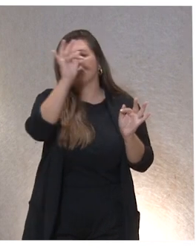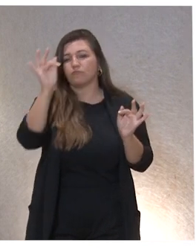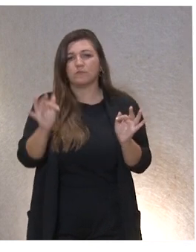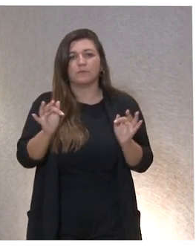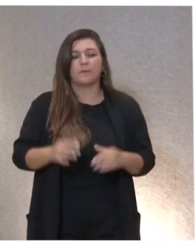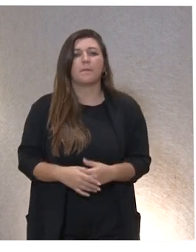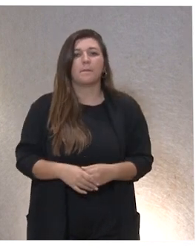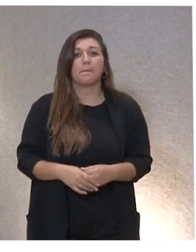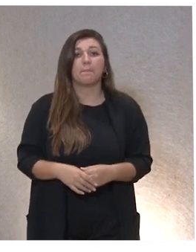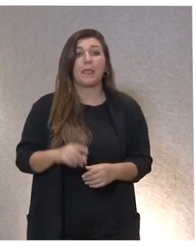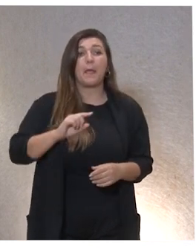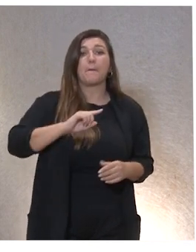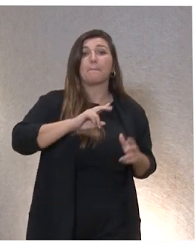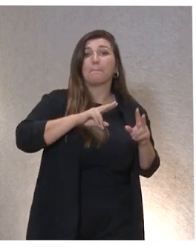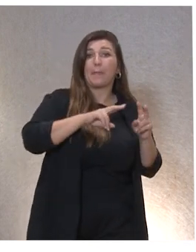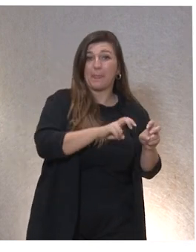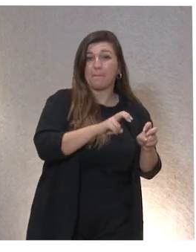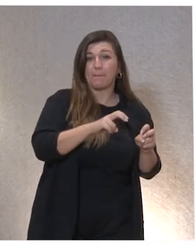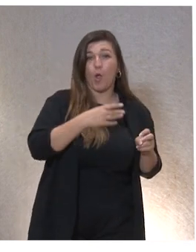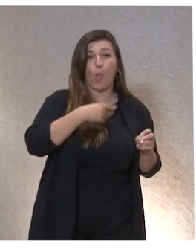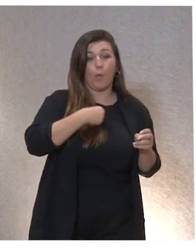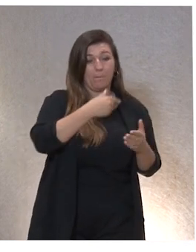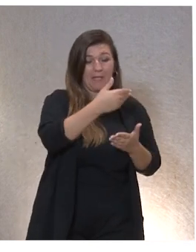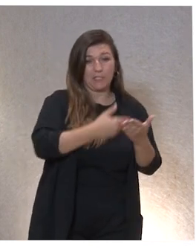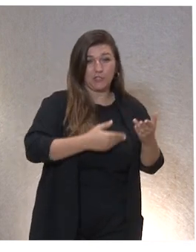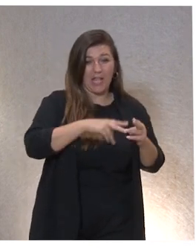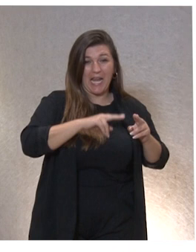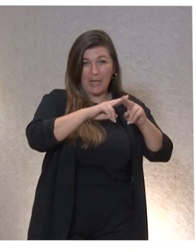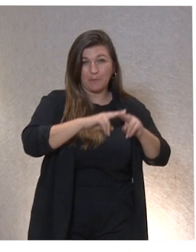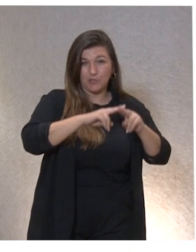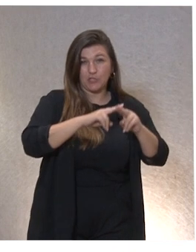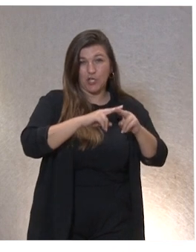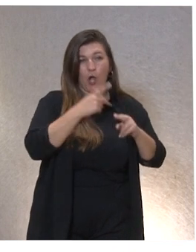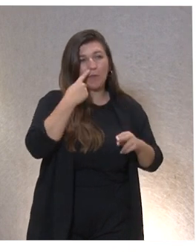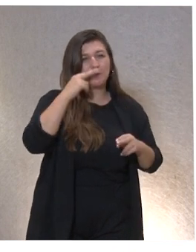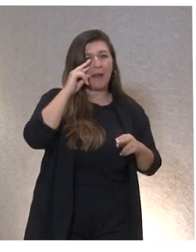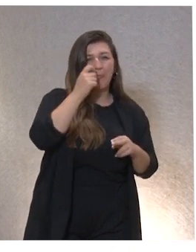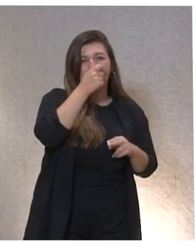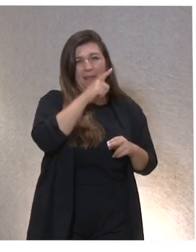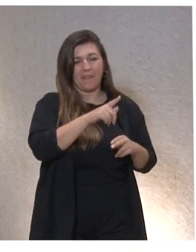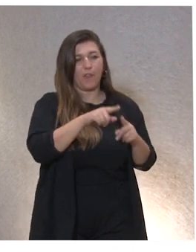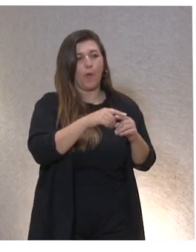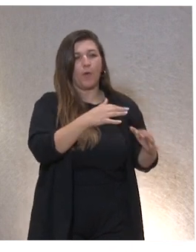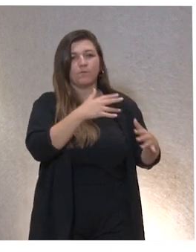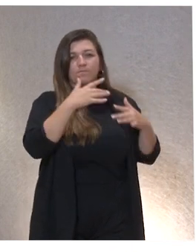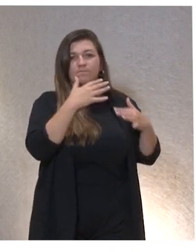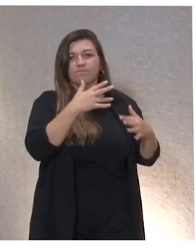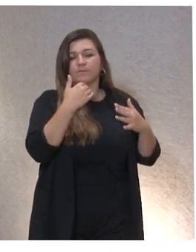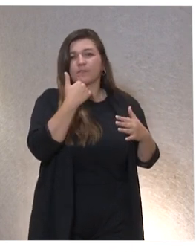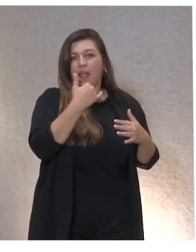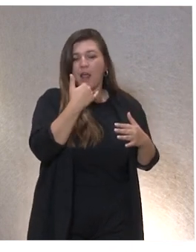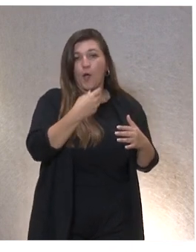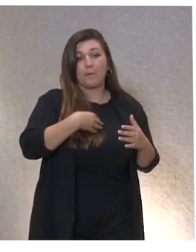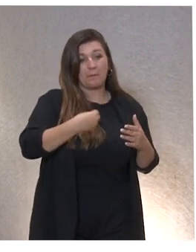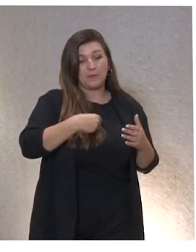En un primer momento se realizó una revisión de documentos, referencias y experiencias similares que nos pudieran inspirar. En el propio documento al